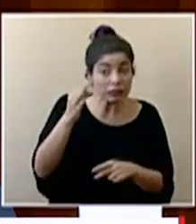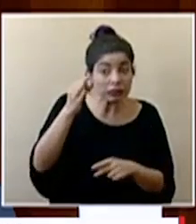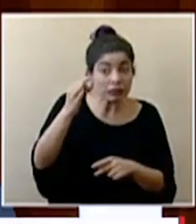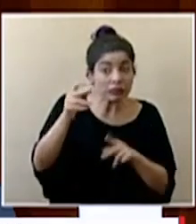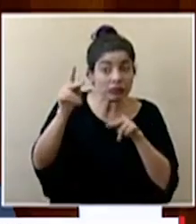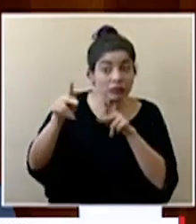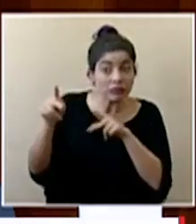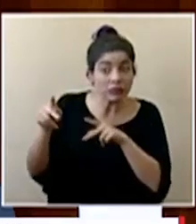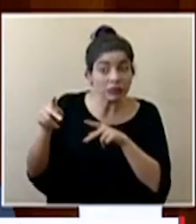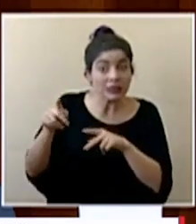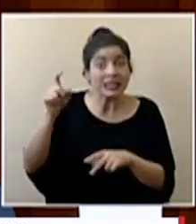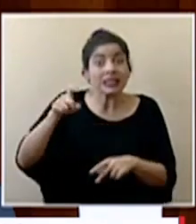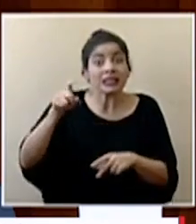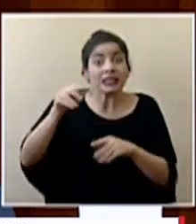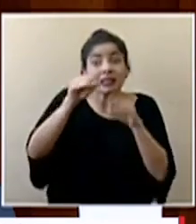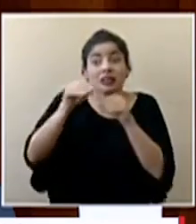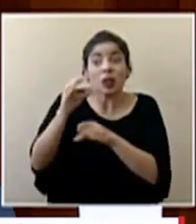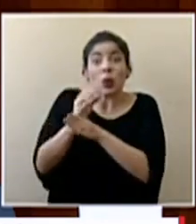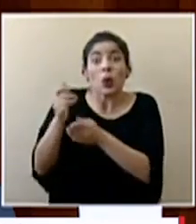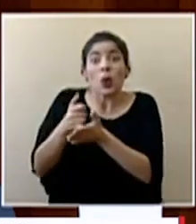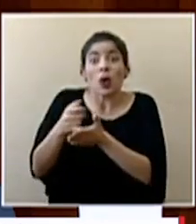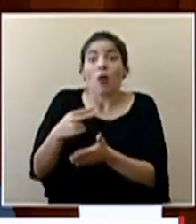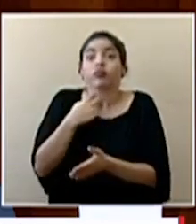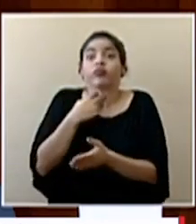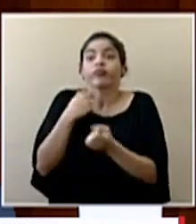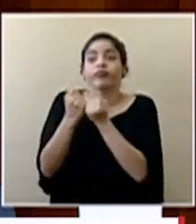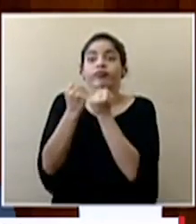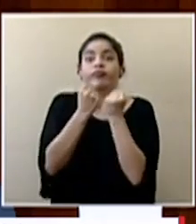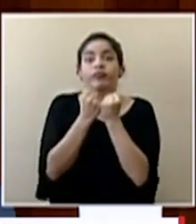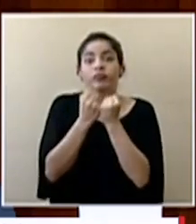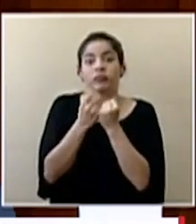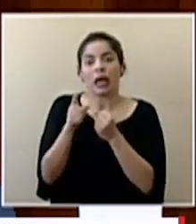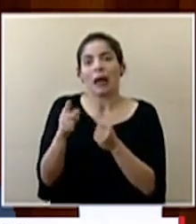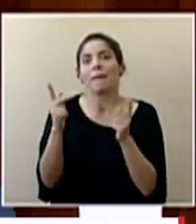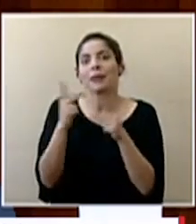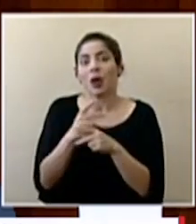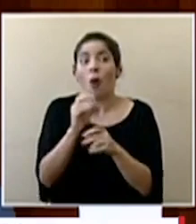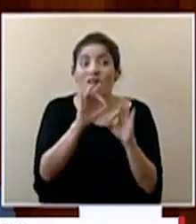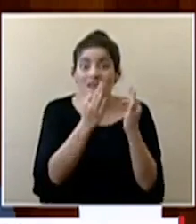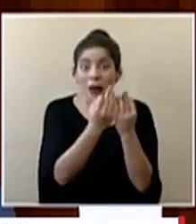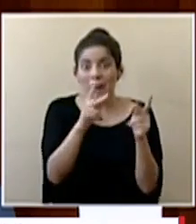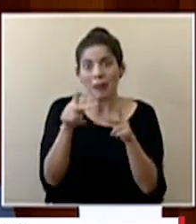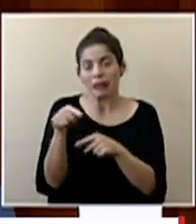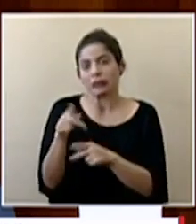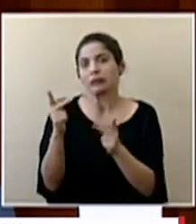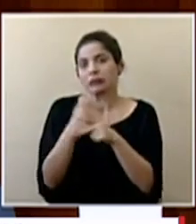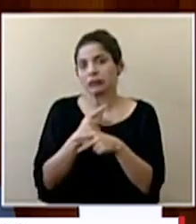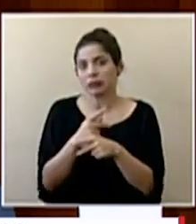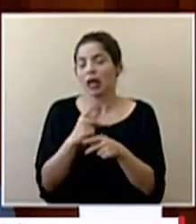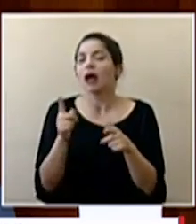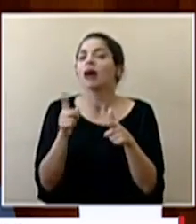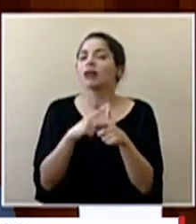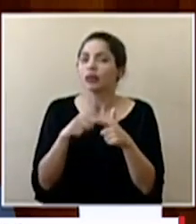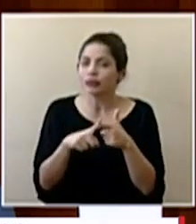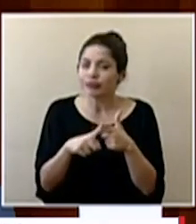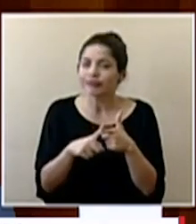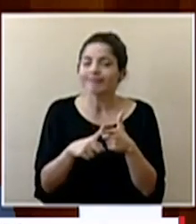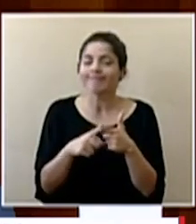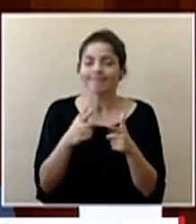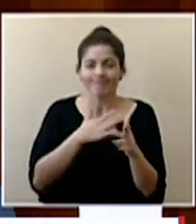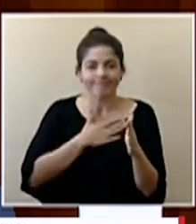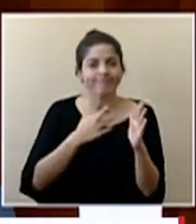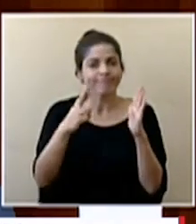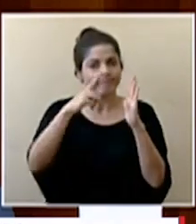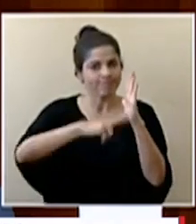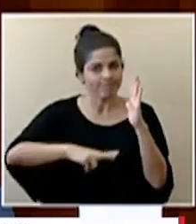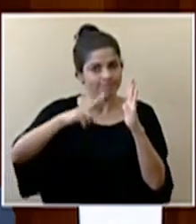de una unidad de cuidados intensivos y no está disponible y para la familia de esas personas así que insisto